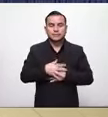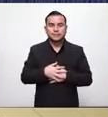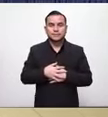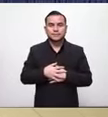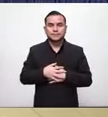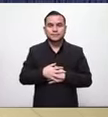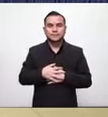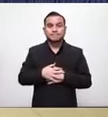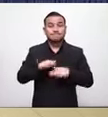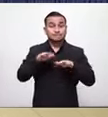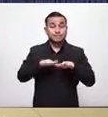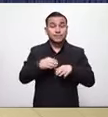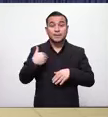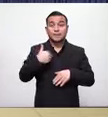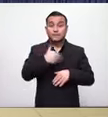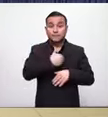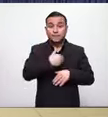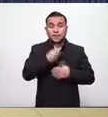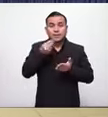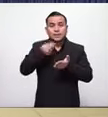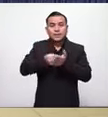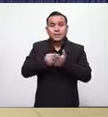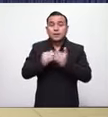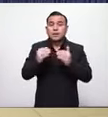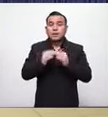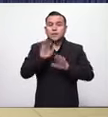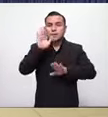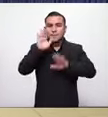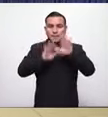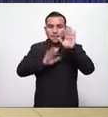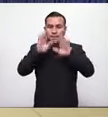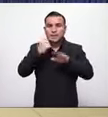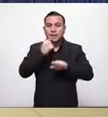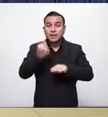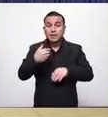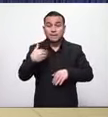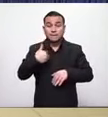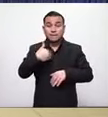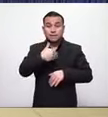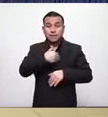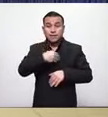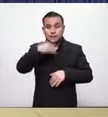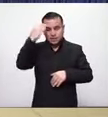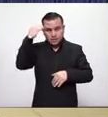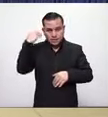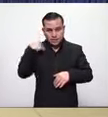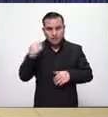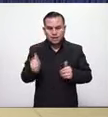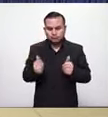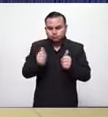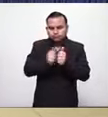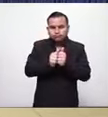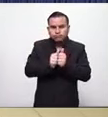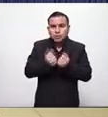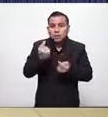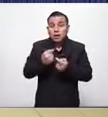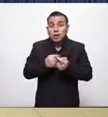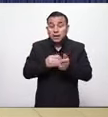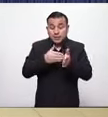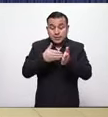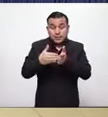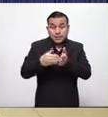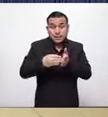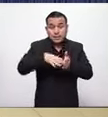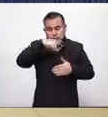gracias gracias ministra también quiero cederle la palabra a otra ministra que ha estado acompañando el tema de reapertura